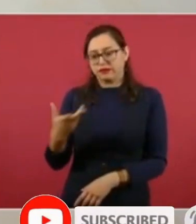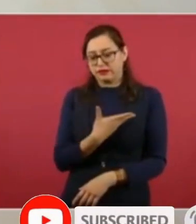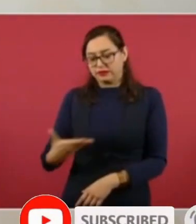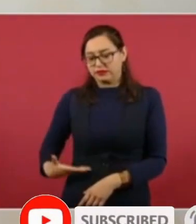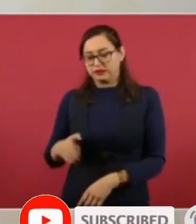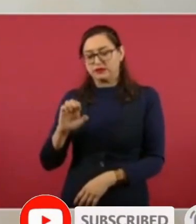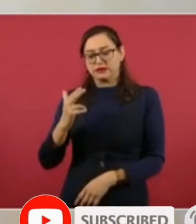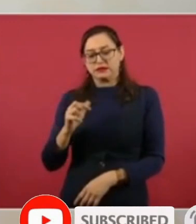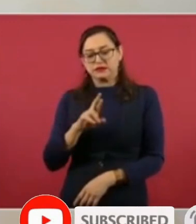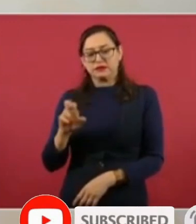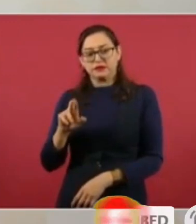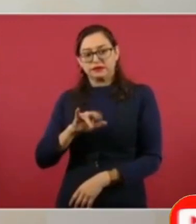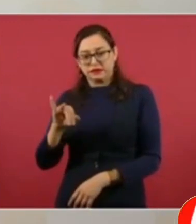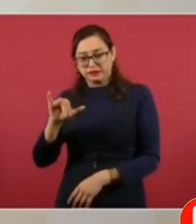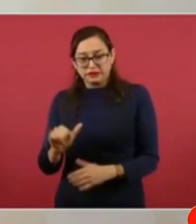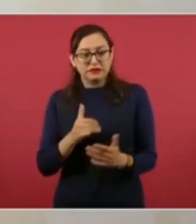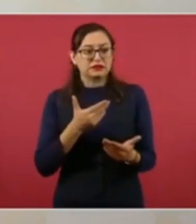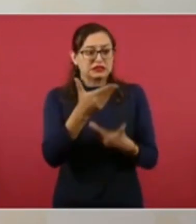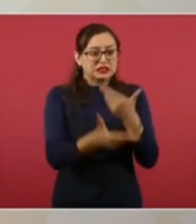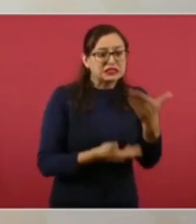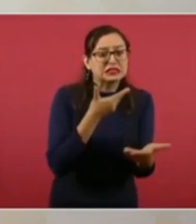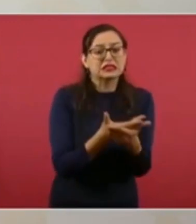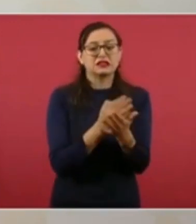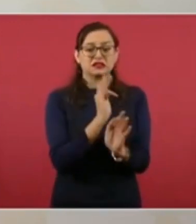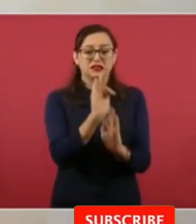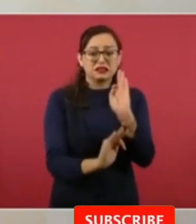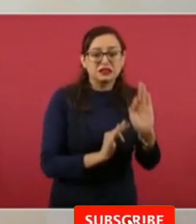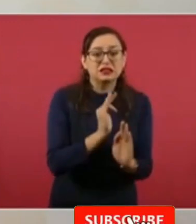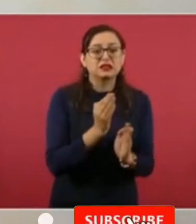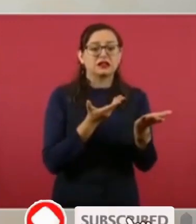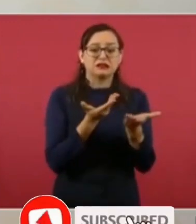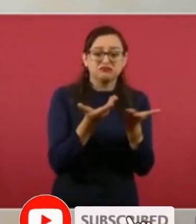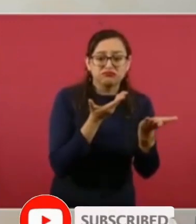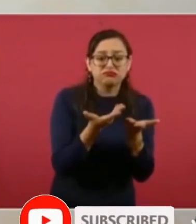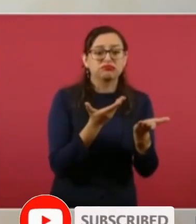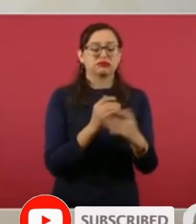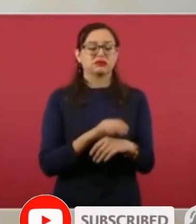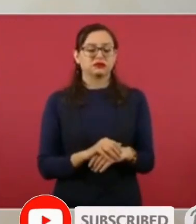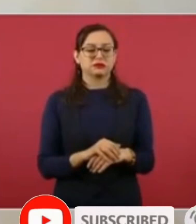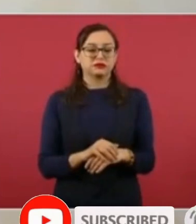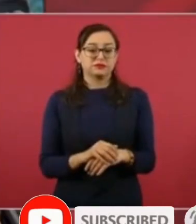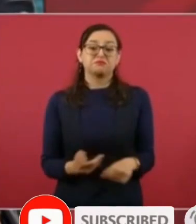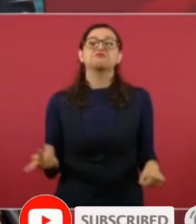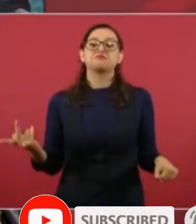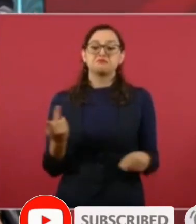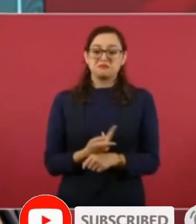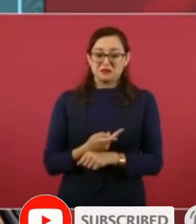quiso congraciarse con ellos fue a Nuevo León y